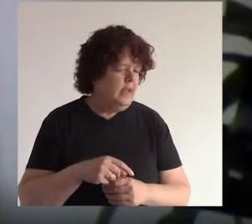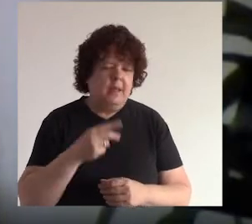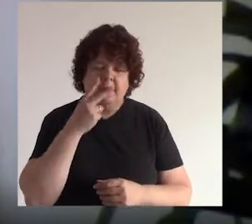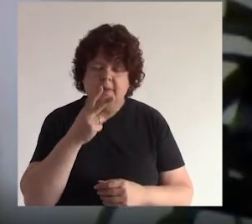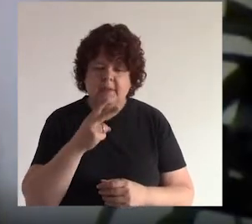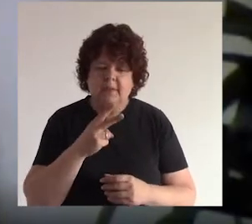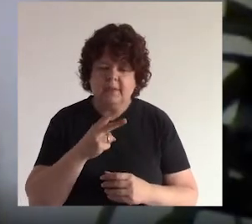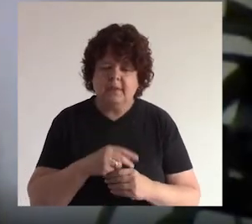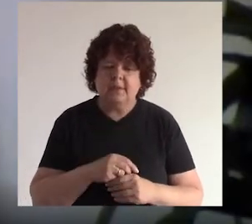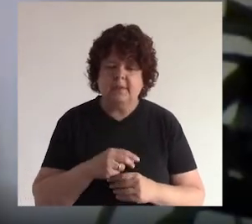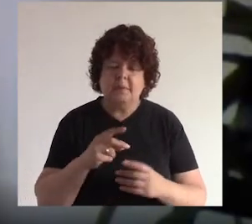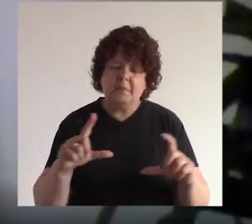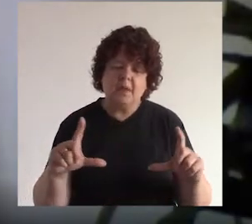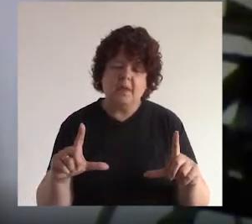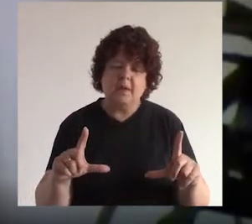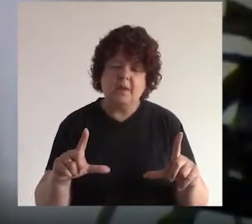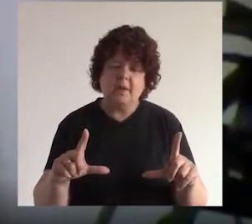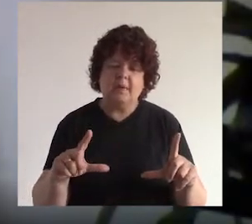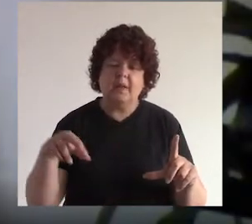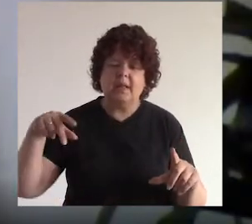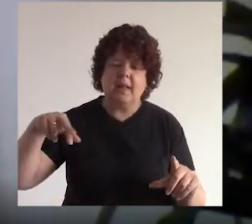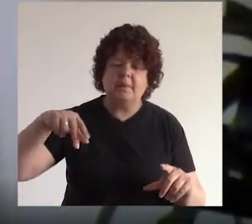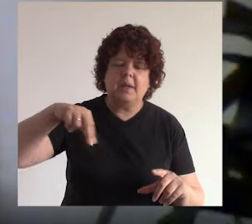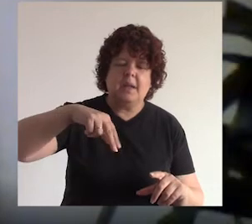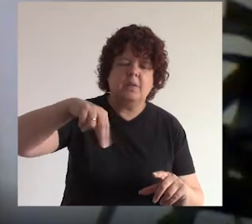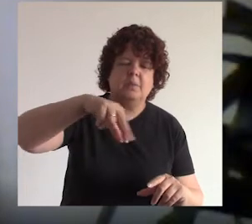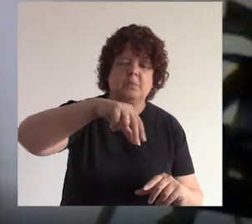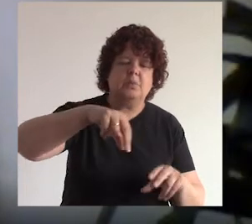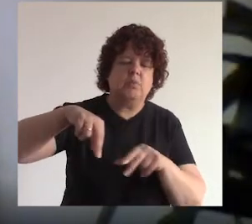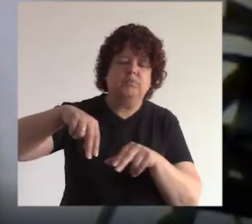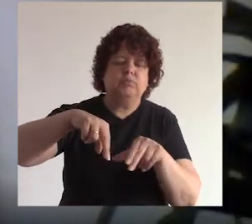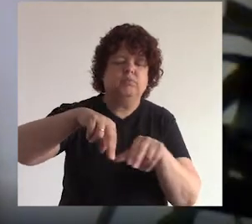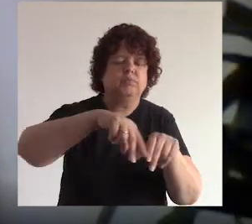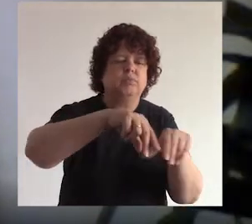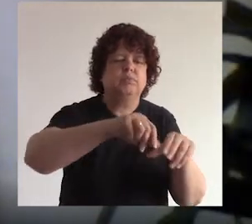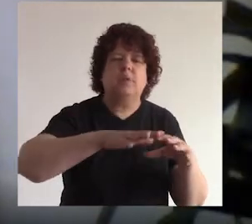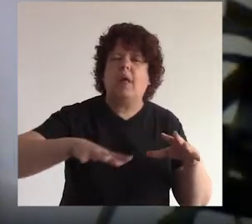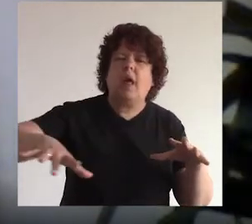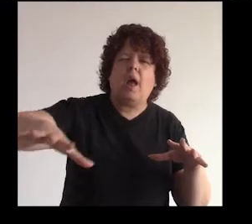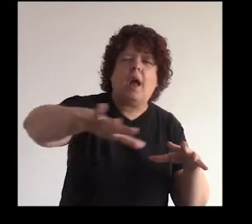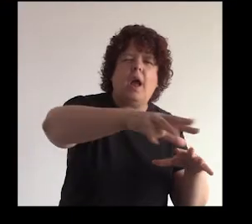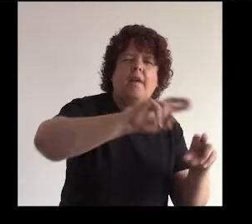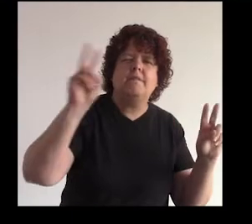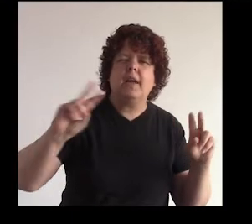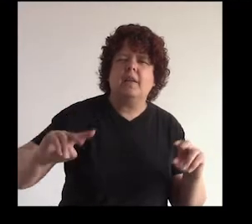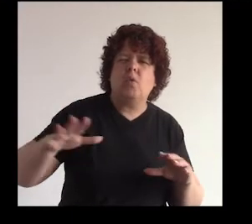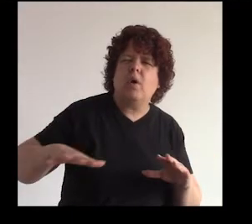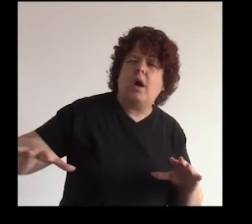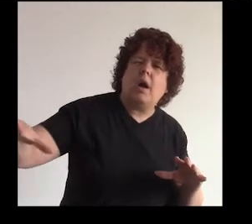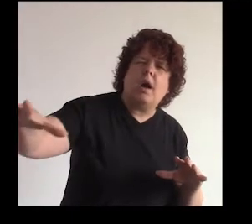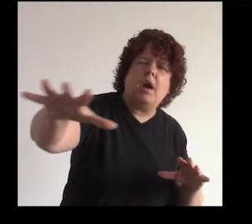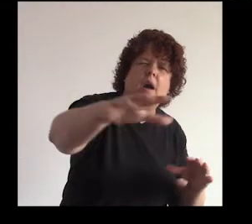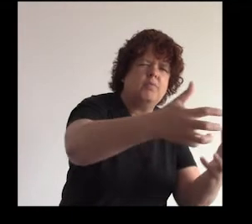estamos ahí nosotros con estos chicos hay una imagen de unos chicos que están caminando por un camino y se ve todo verde en el